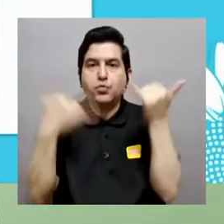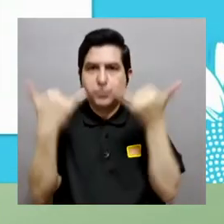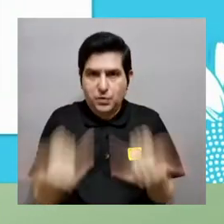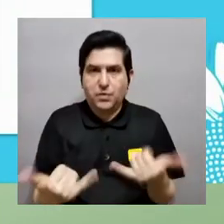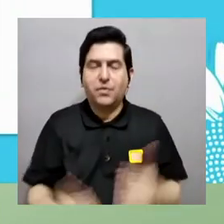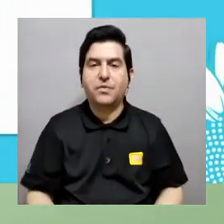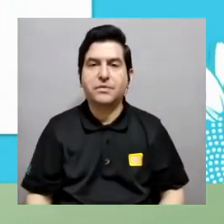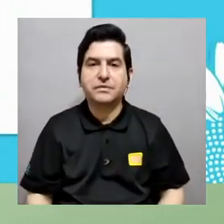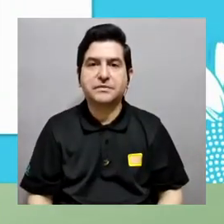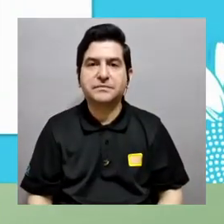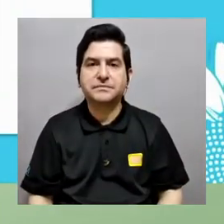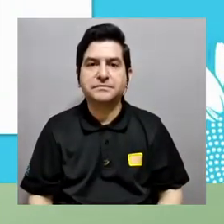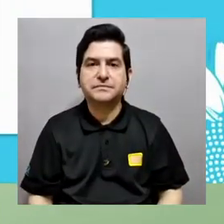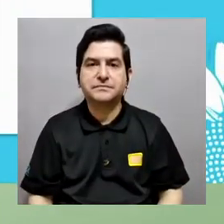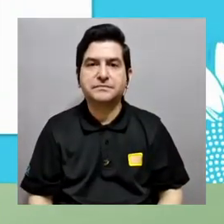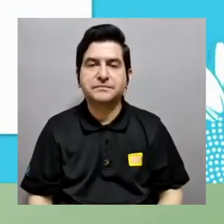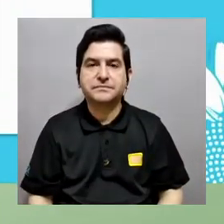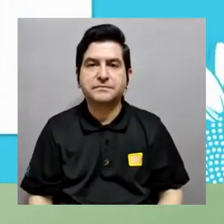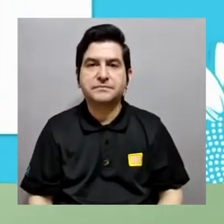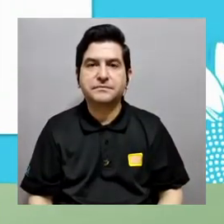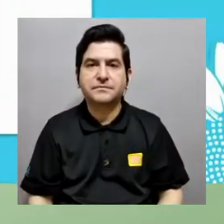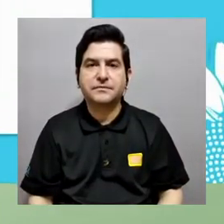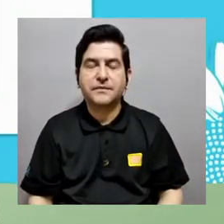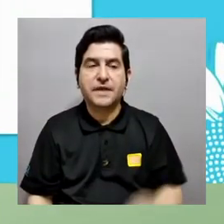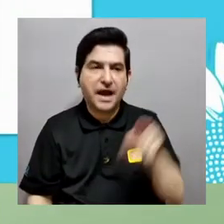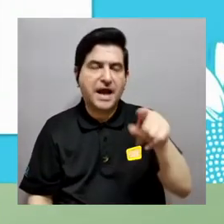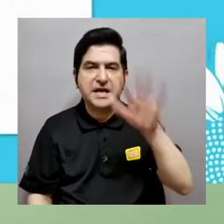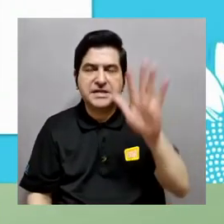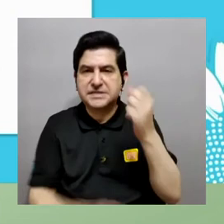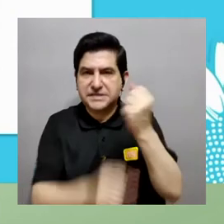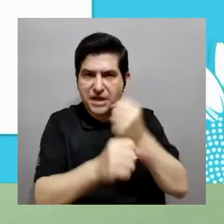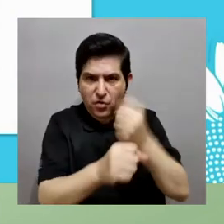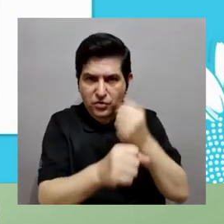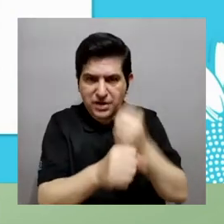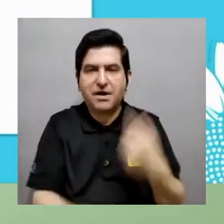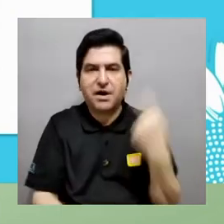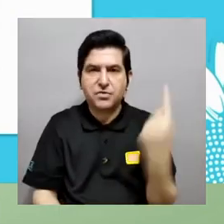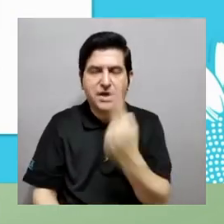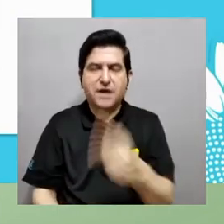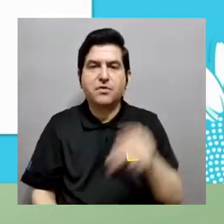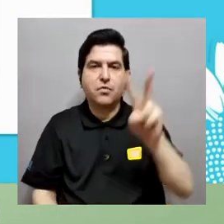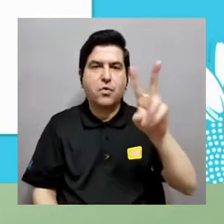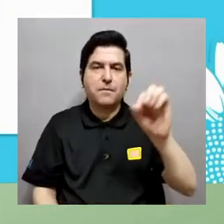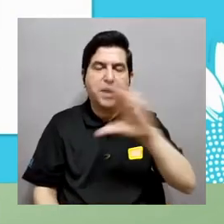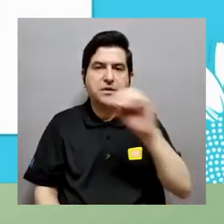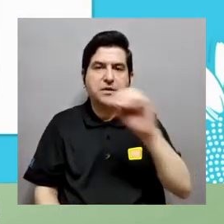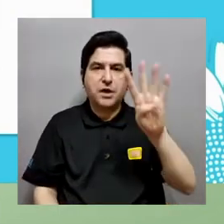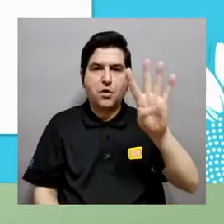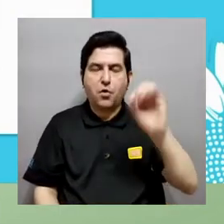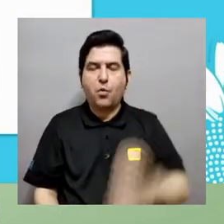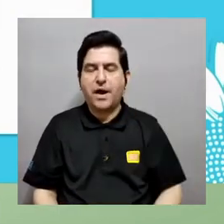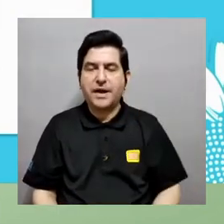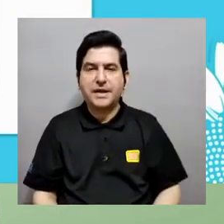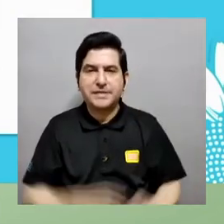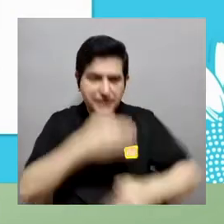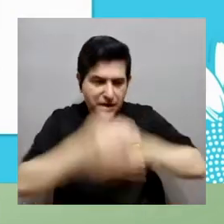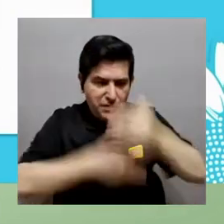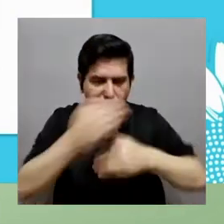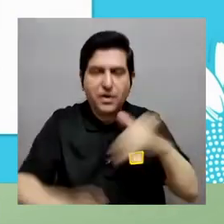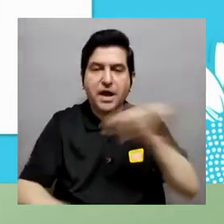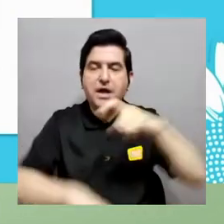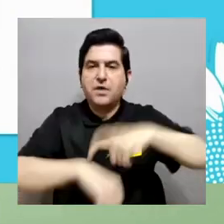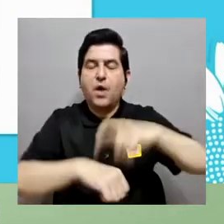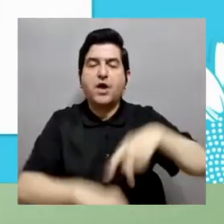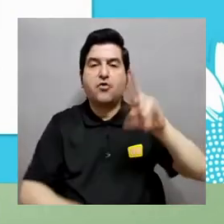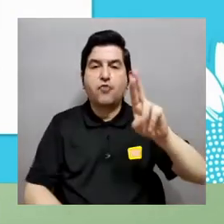este momento esta es la ocupación que tenemos en este momento tenemos de bueno de Gabriela tenemos 5 trabajos trabajando cada